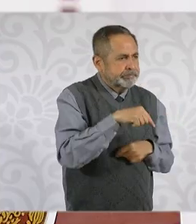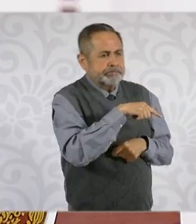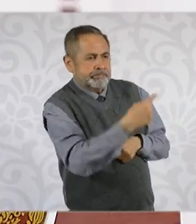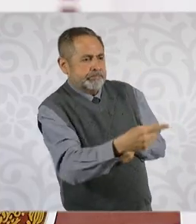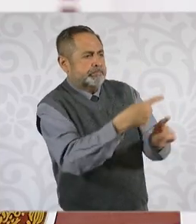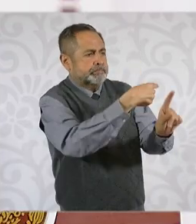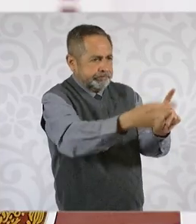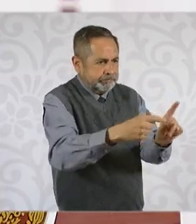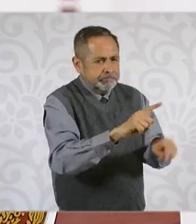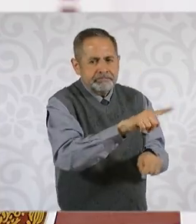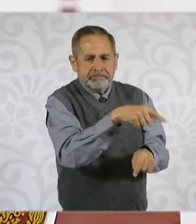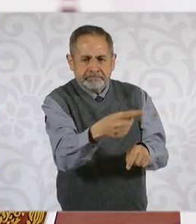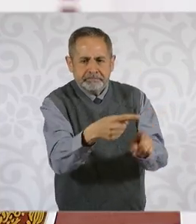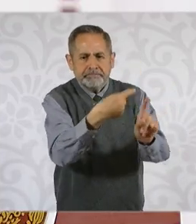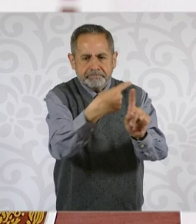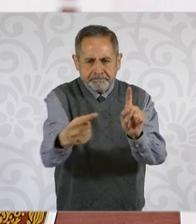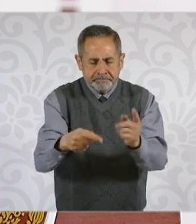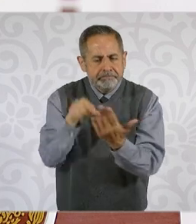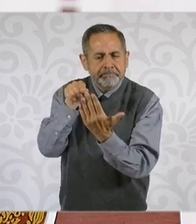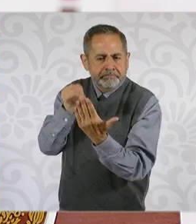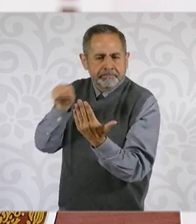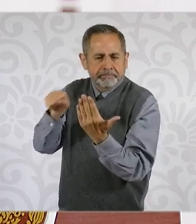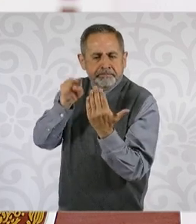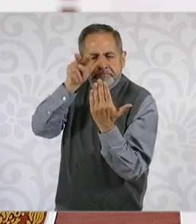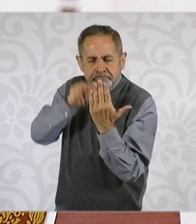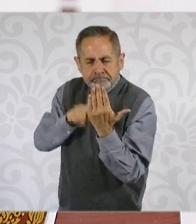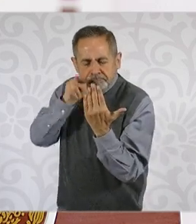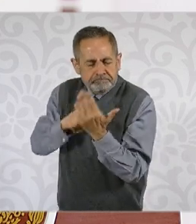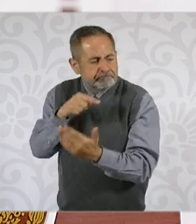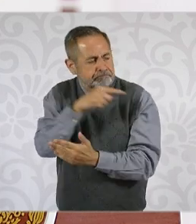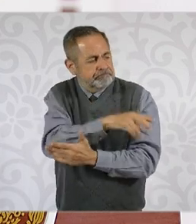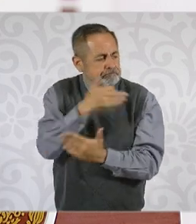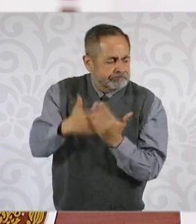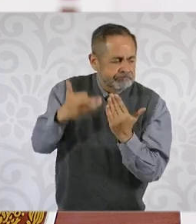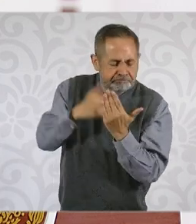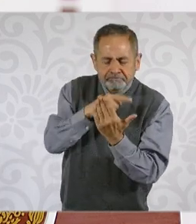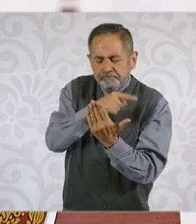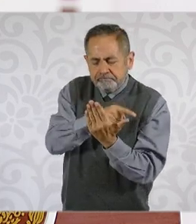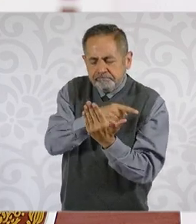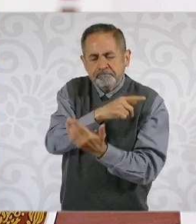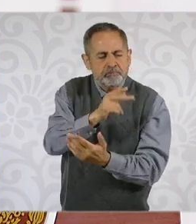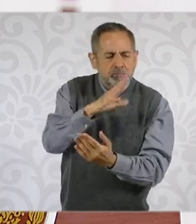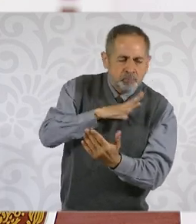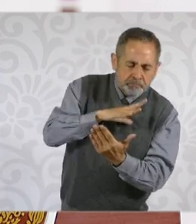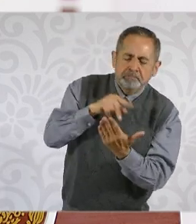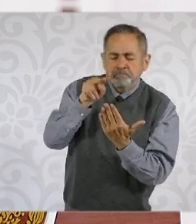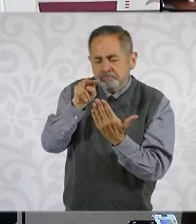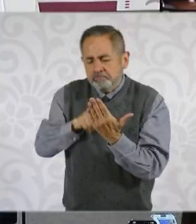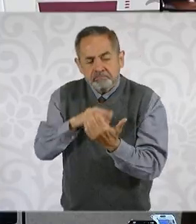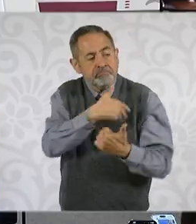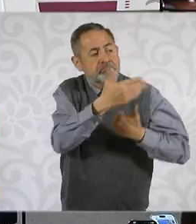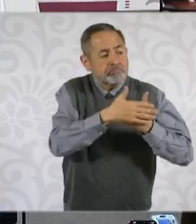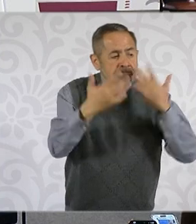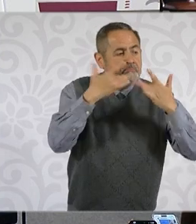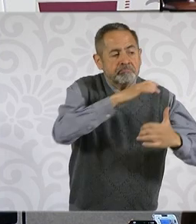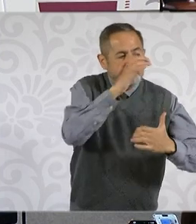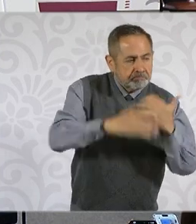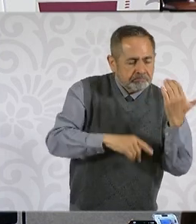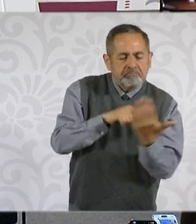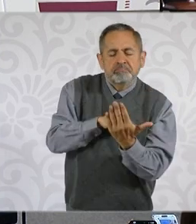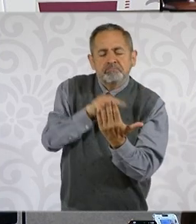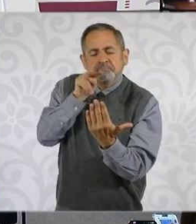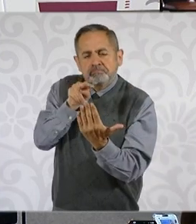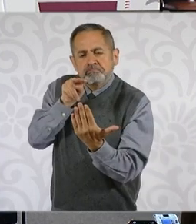considerando en primer término las vacancias, las renuncias y retiros programados. Los cargos